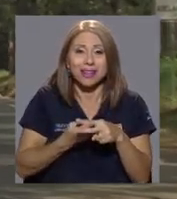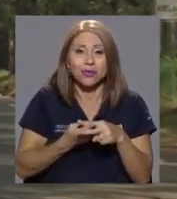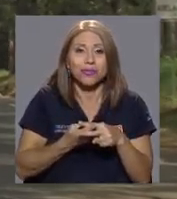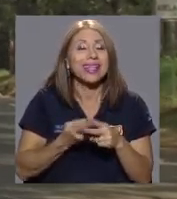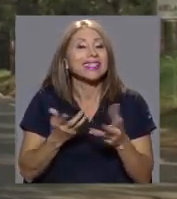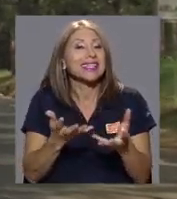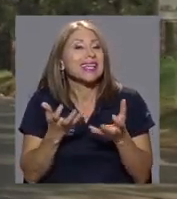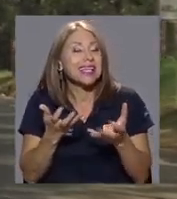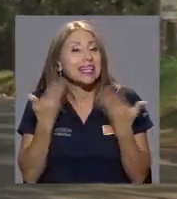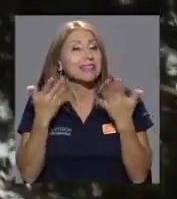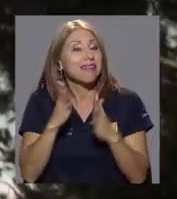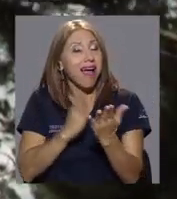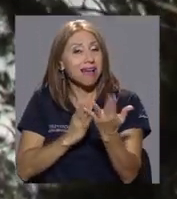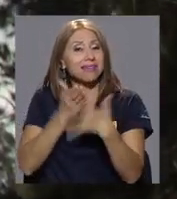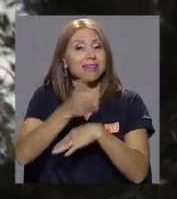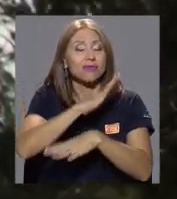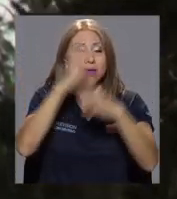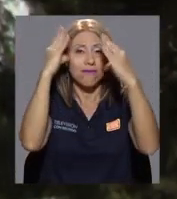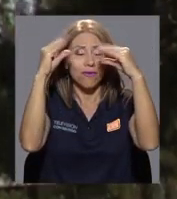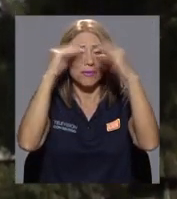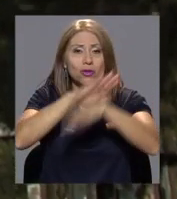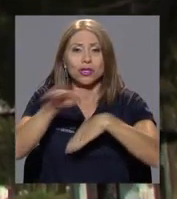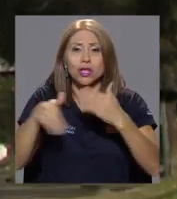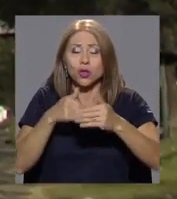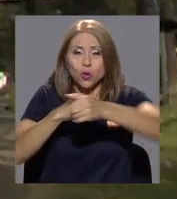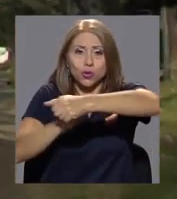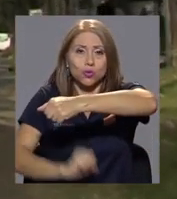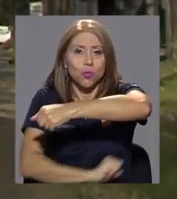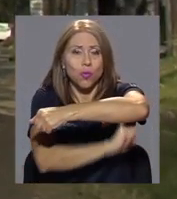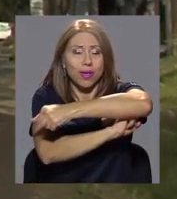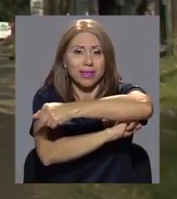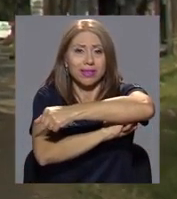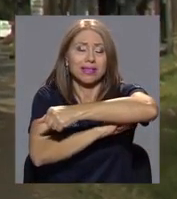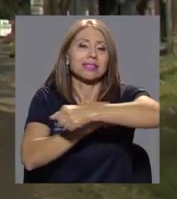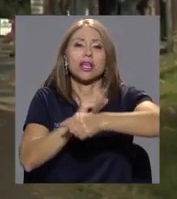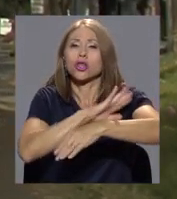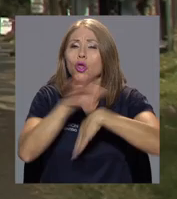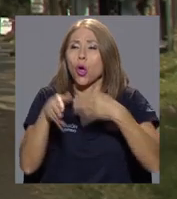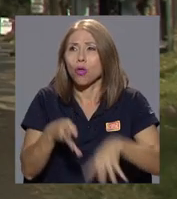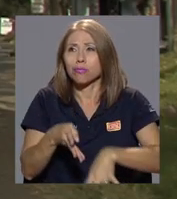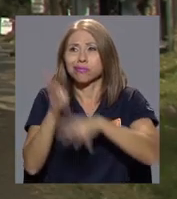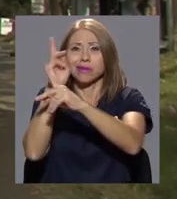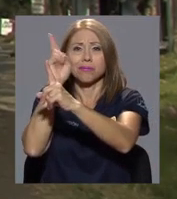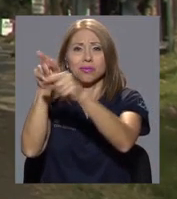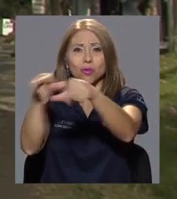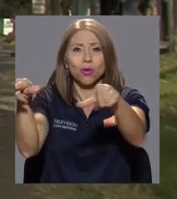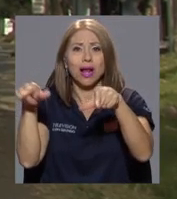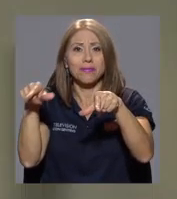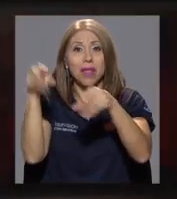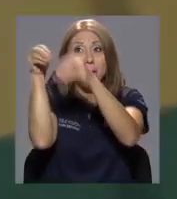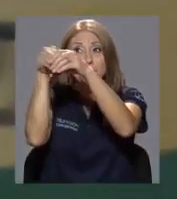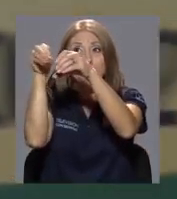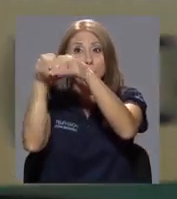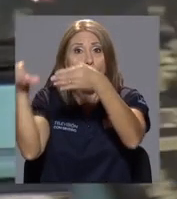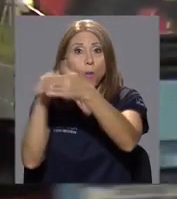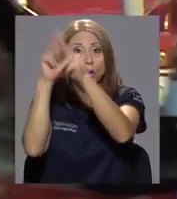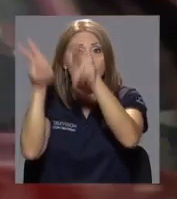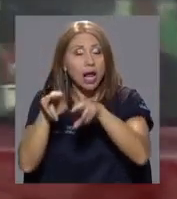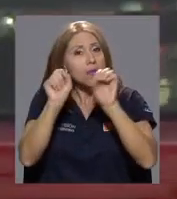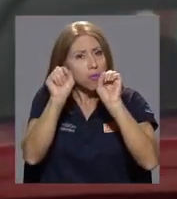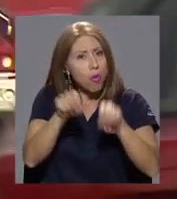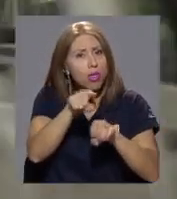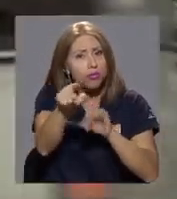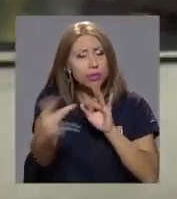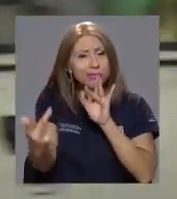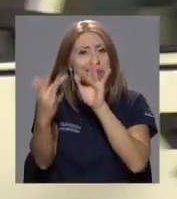se pueda tener acceso a la información de todos los puentes de la Red Vial Nacional en un mismo lugar. El portal es de acceso libre a la ciudadanía y